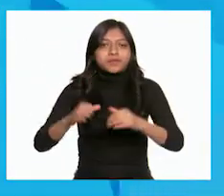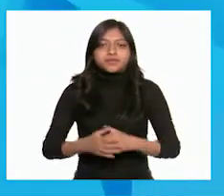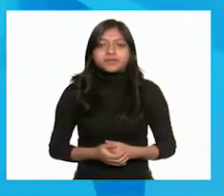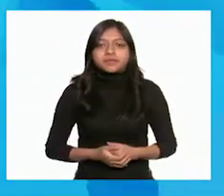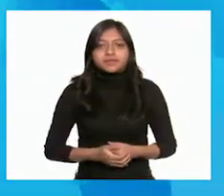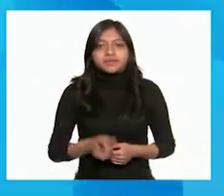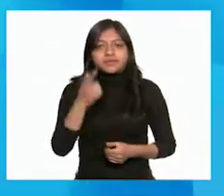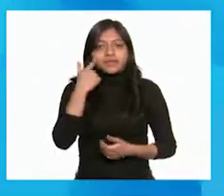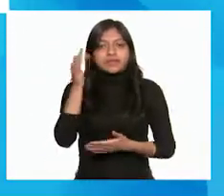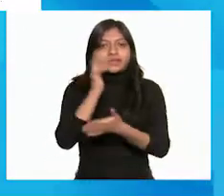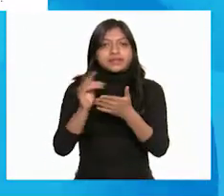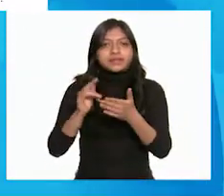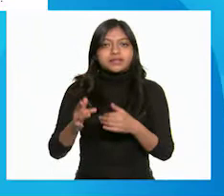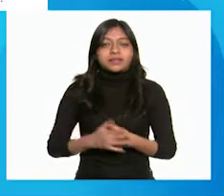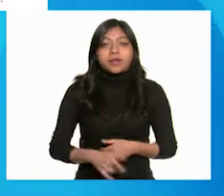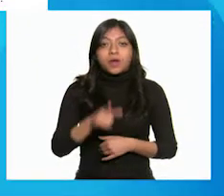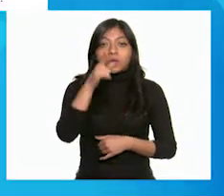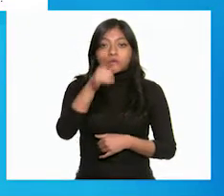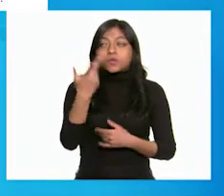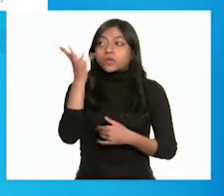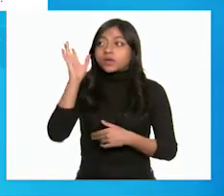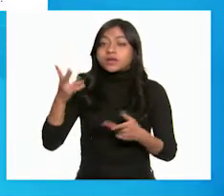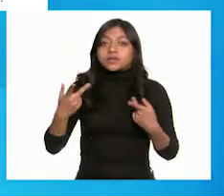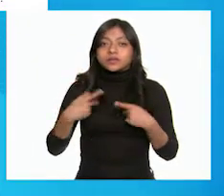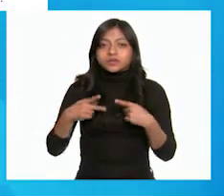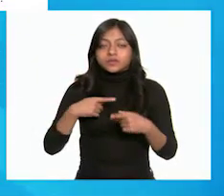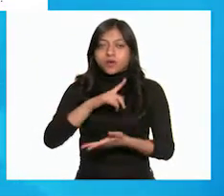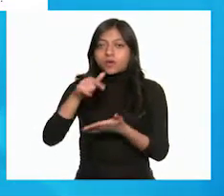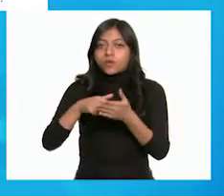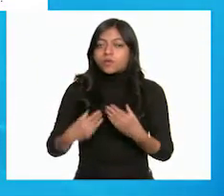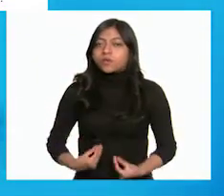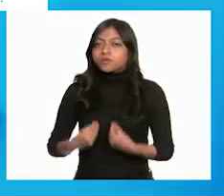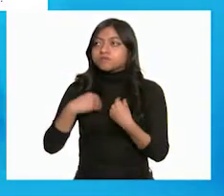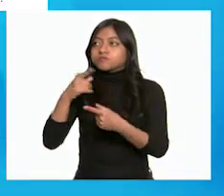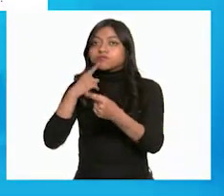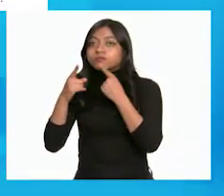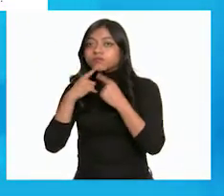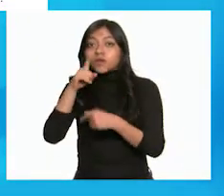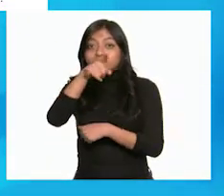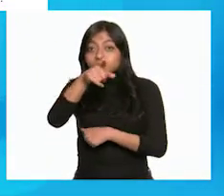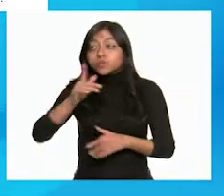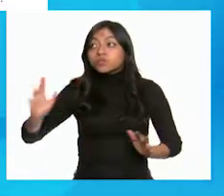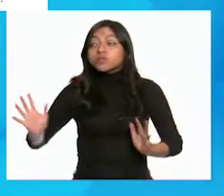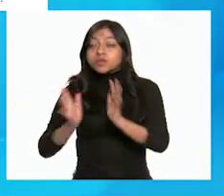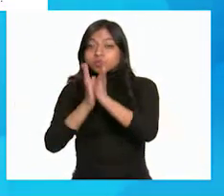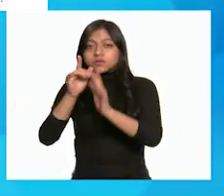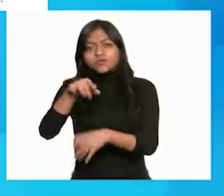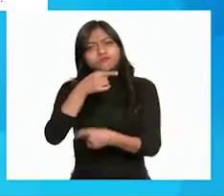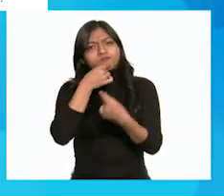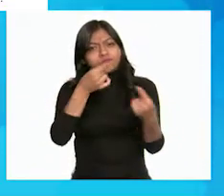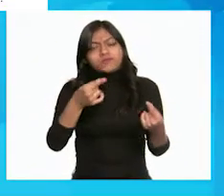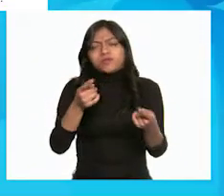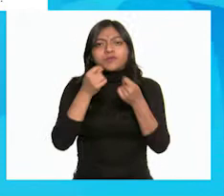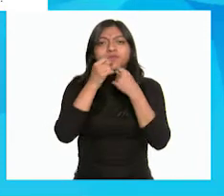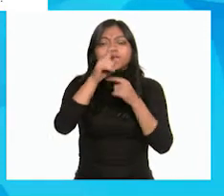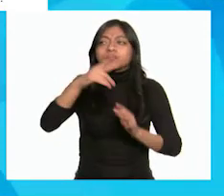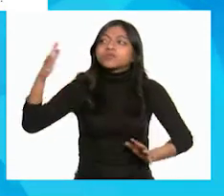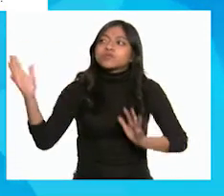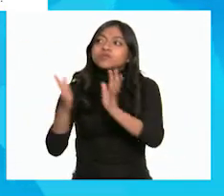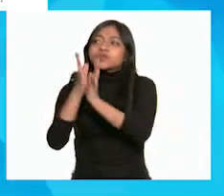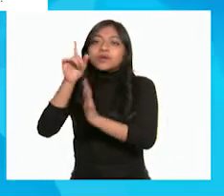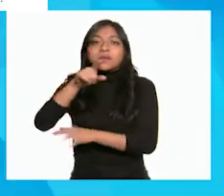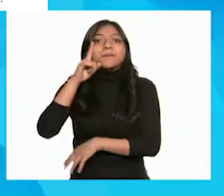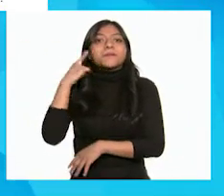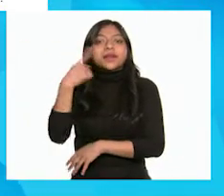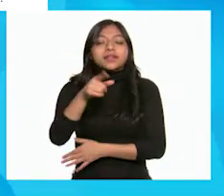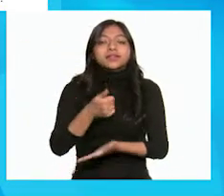Dice Participo en mi comunidad. La participación de las niñas y los niños en su comunidad les permite